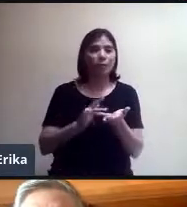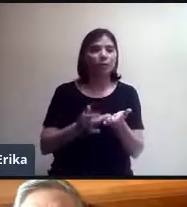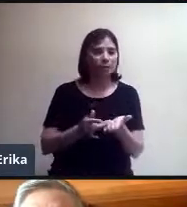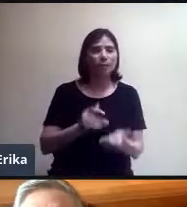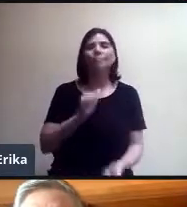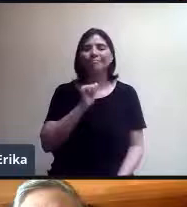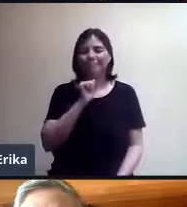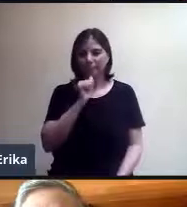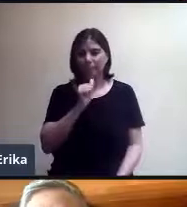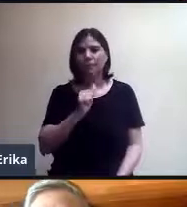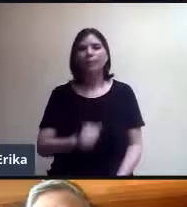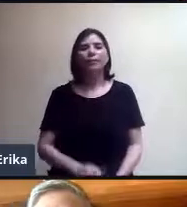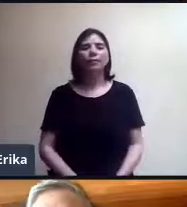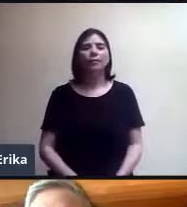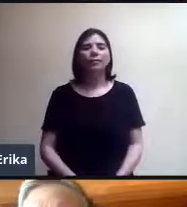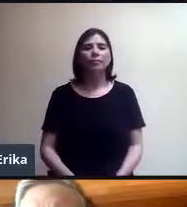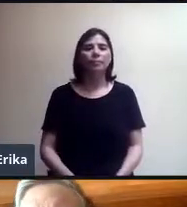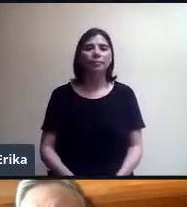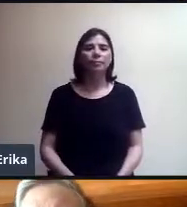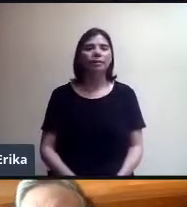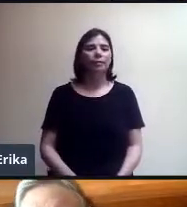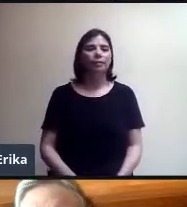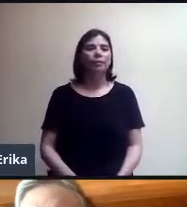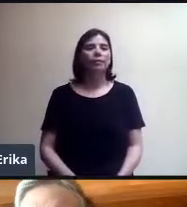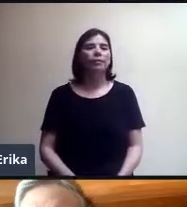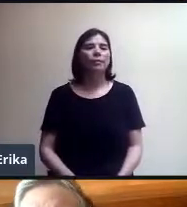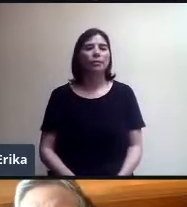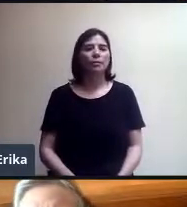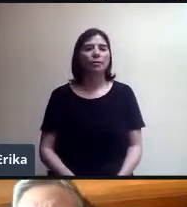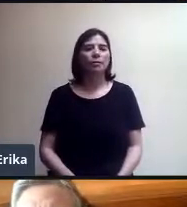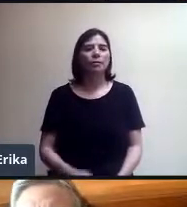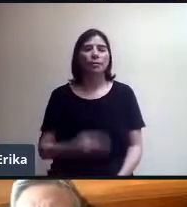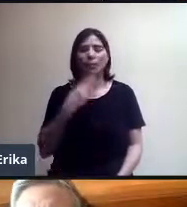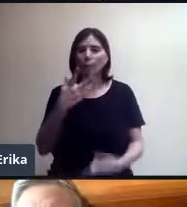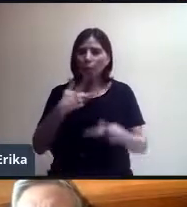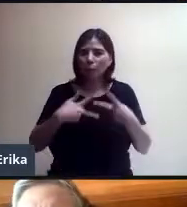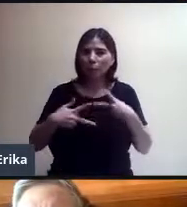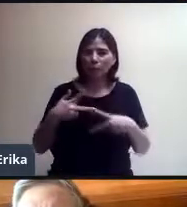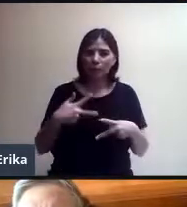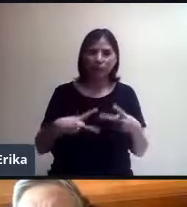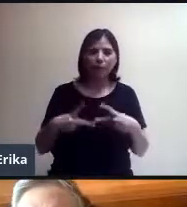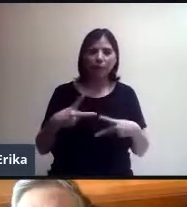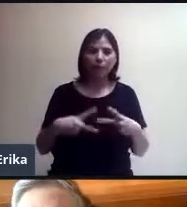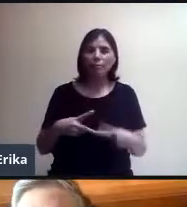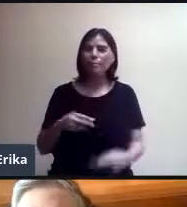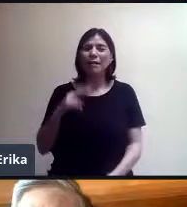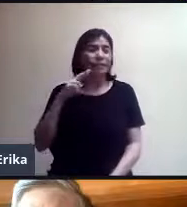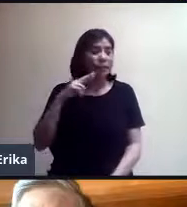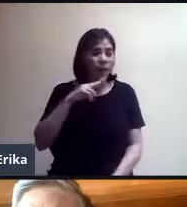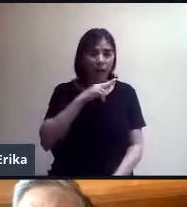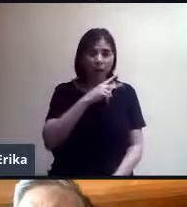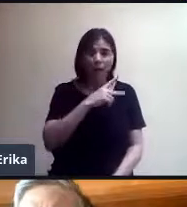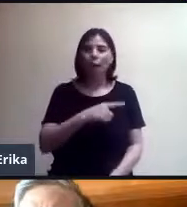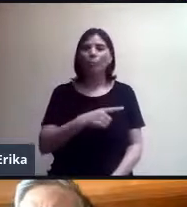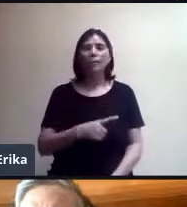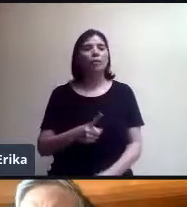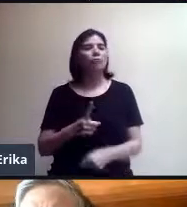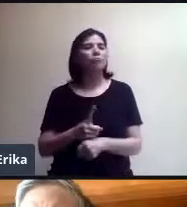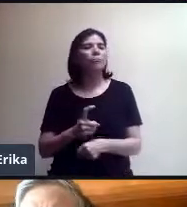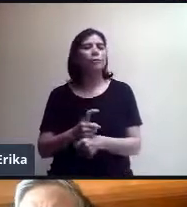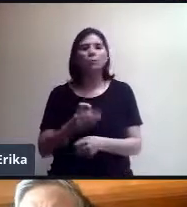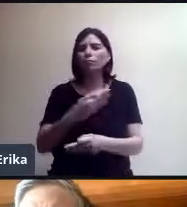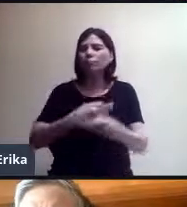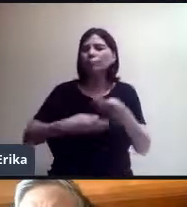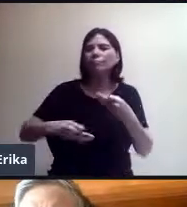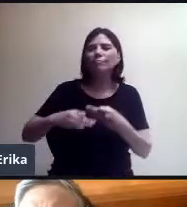apoyarnos. Nacho, qué gusto. Adelante, bienvenido. Muy, muy rápido. Primero que nada, saludar